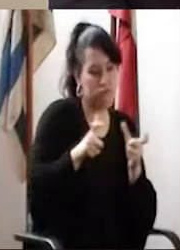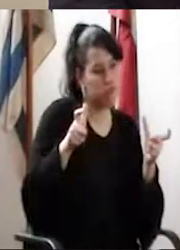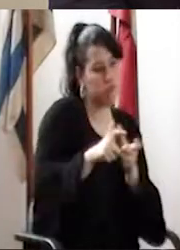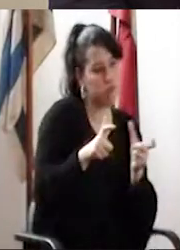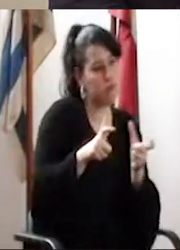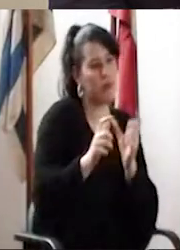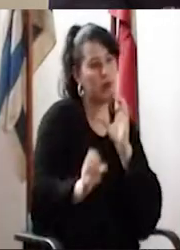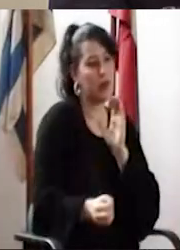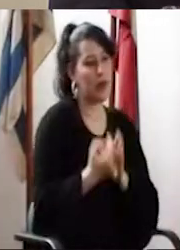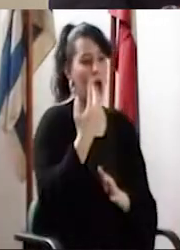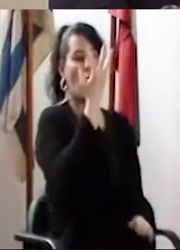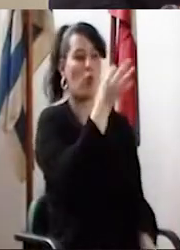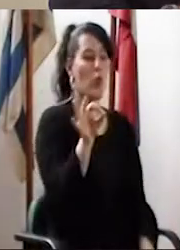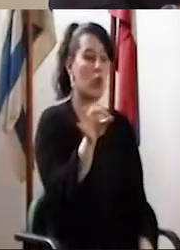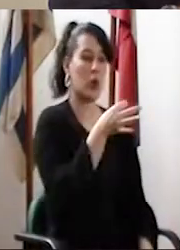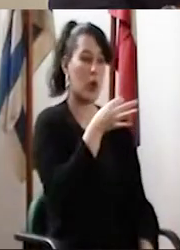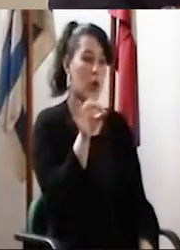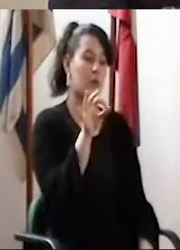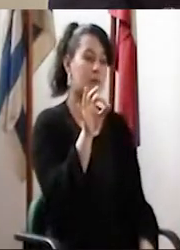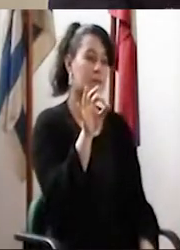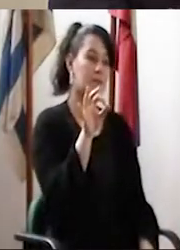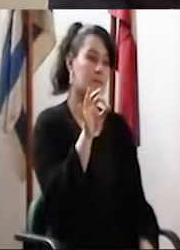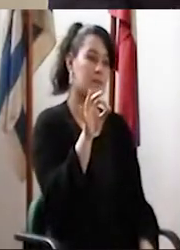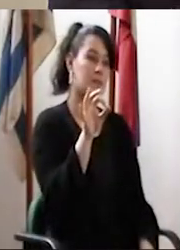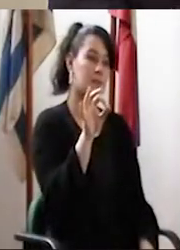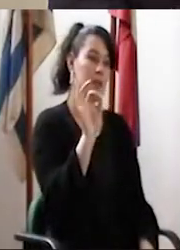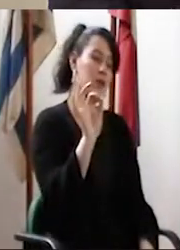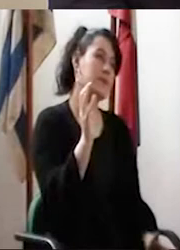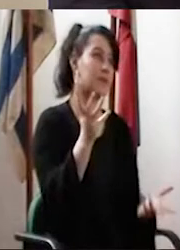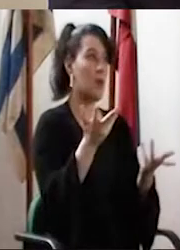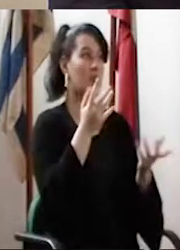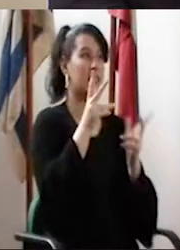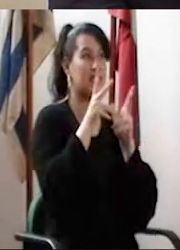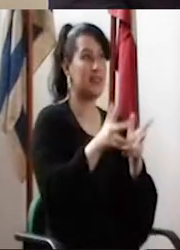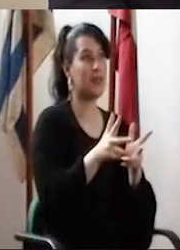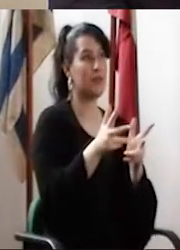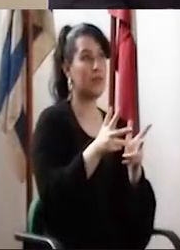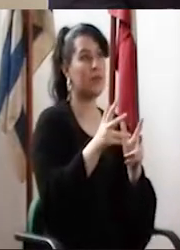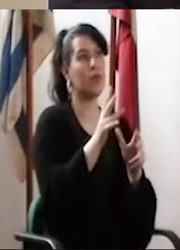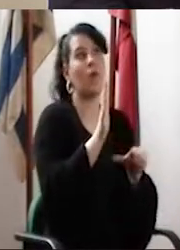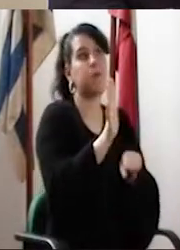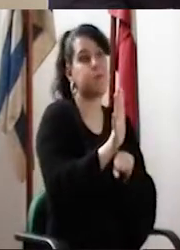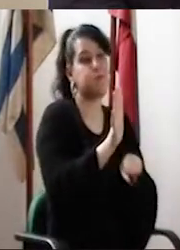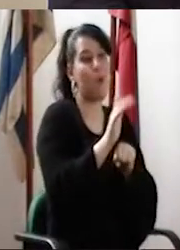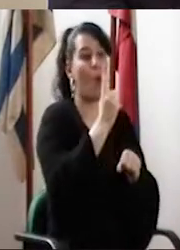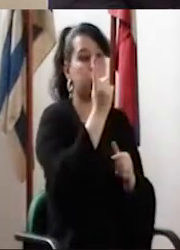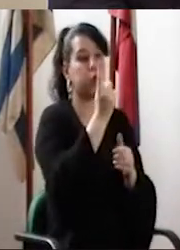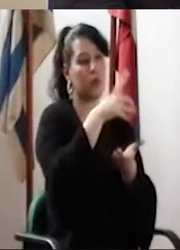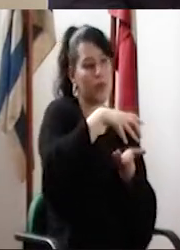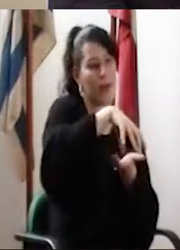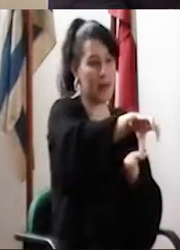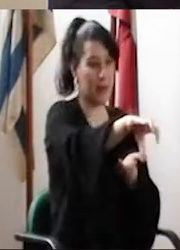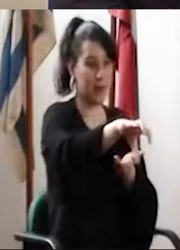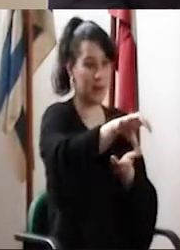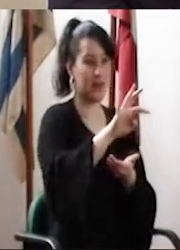integrantes que hemos tenido reuniones, de conformar una única, digamos, lo que sería una especie